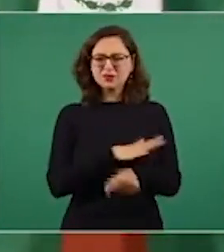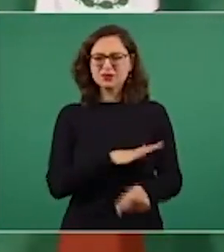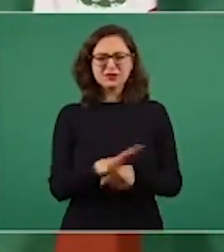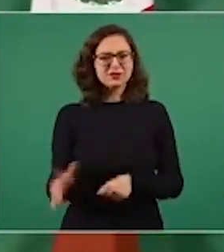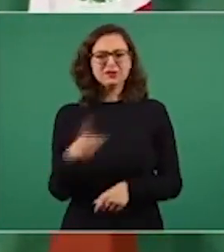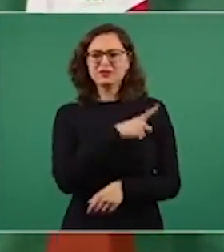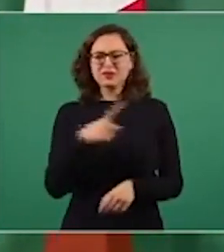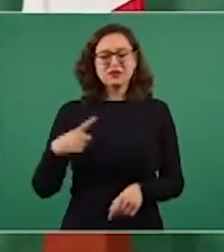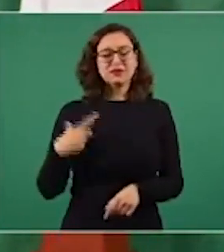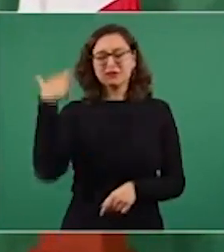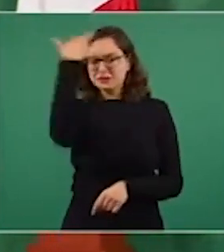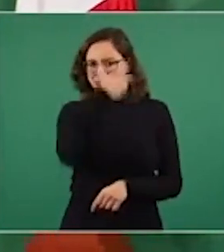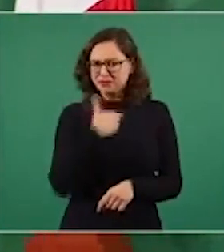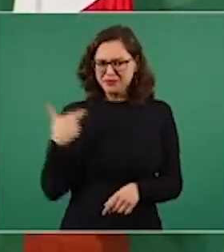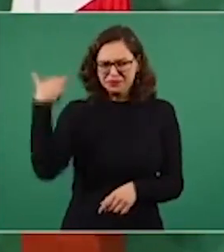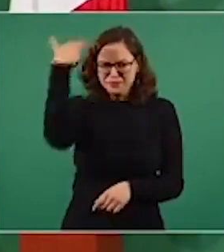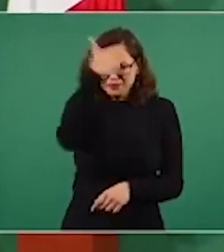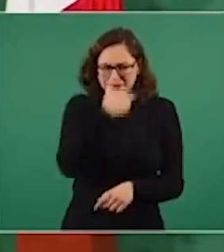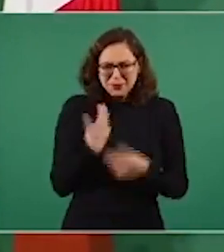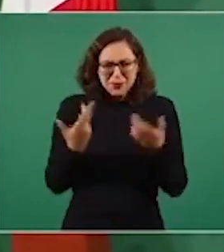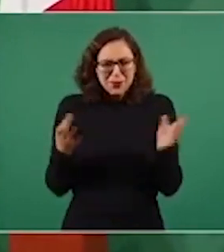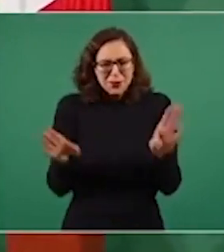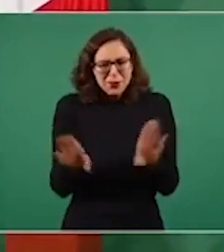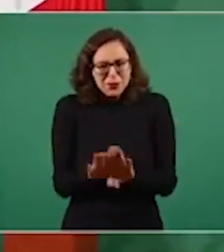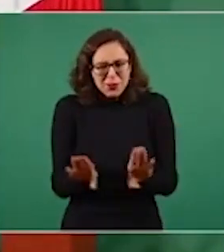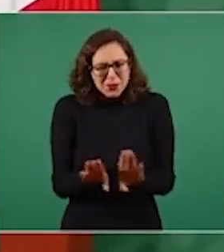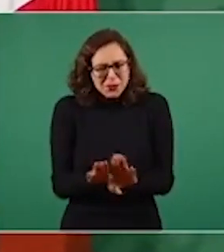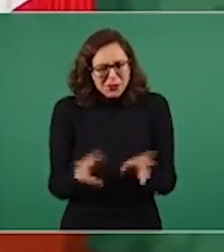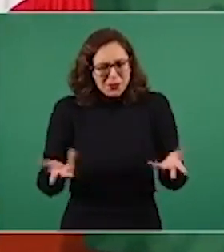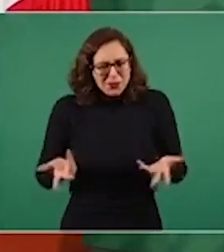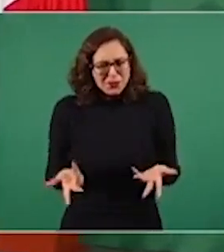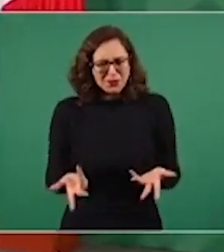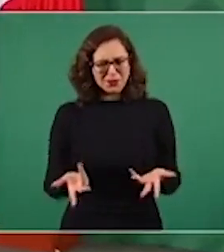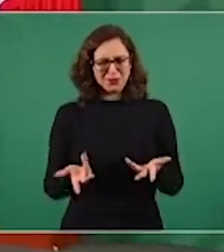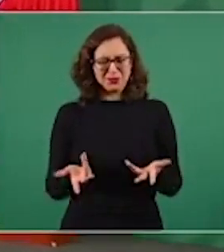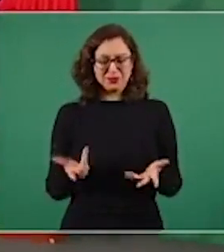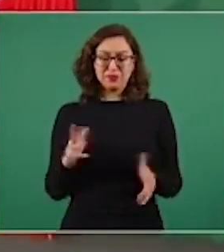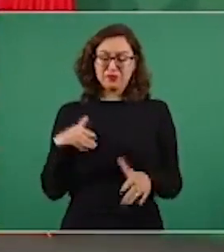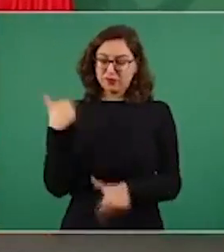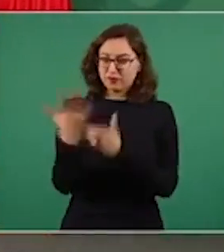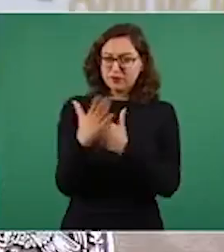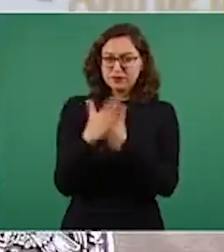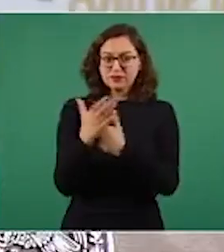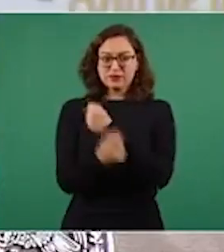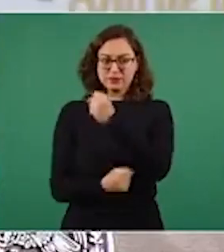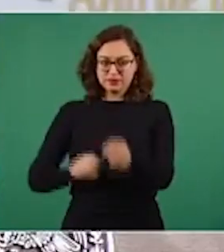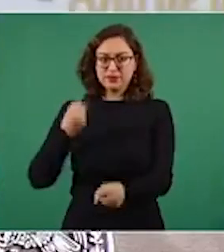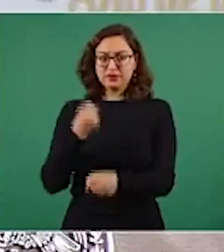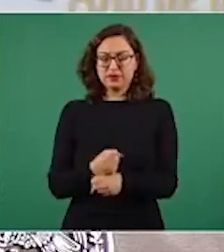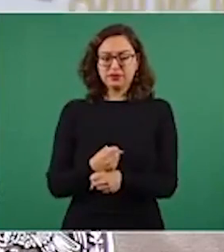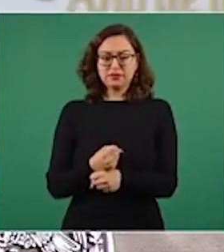en vísperas o para el año próximo, a principios de abril, va a haber una consulta